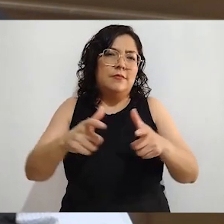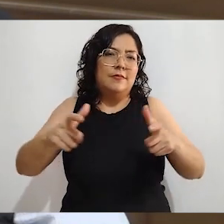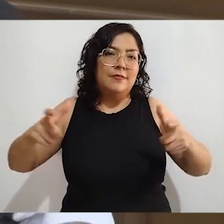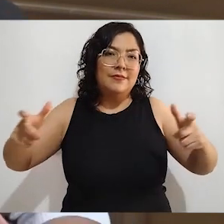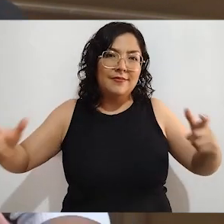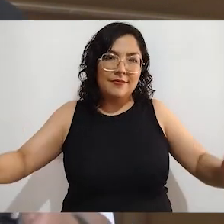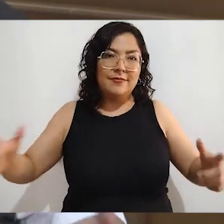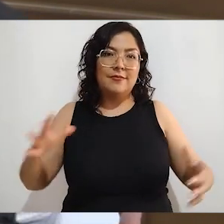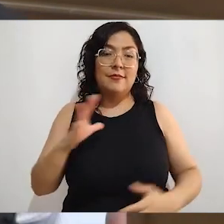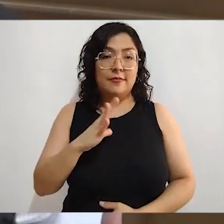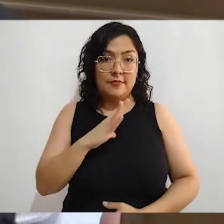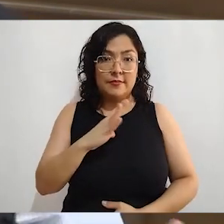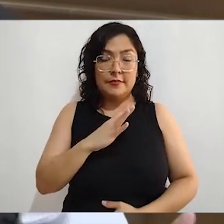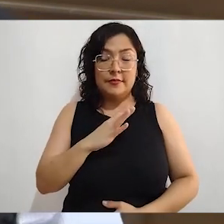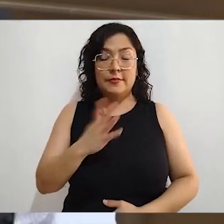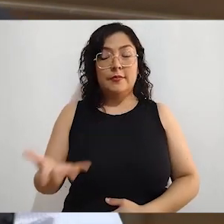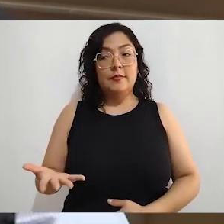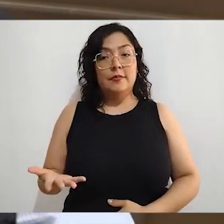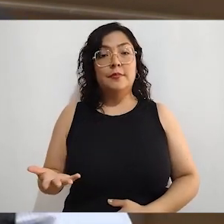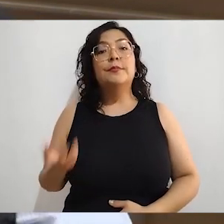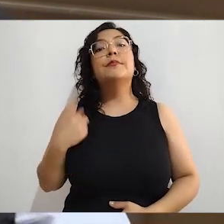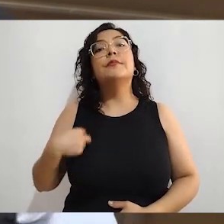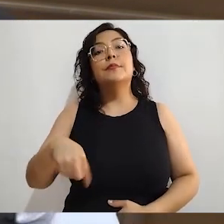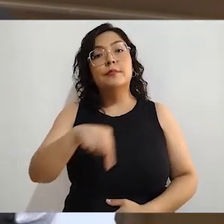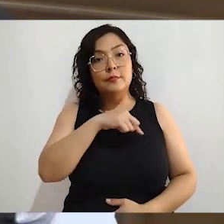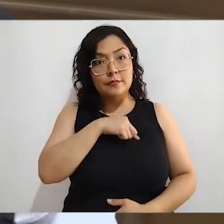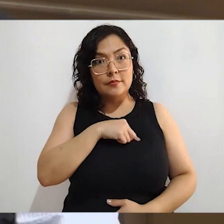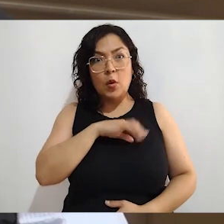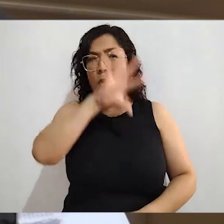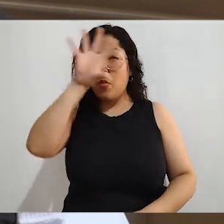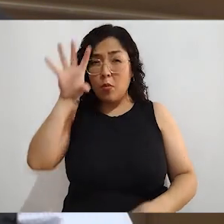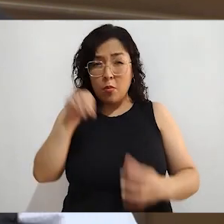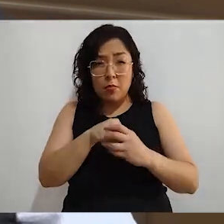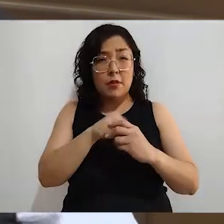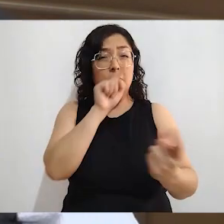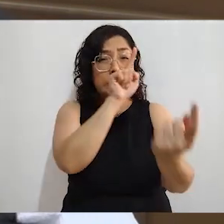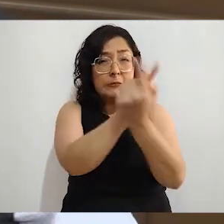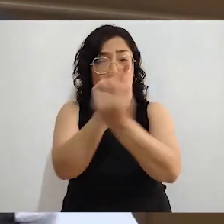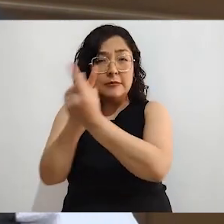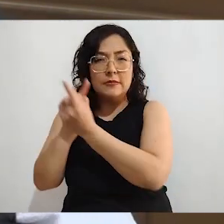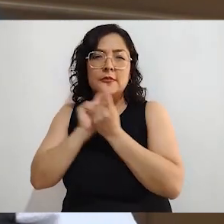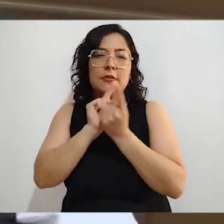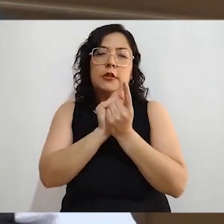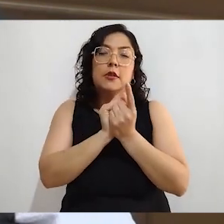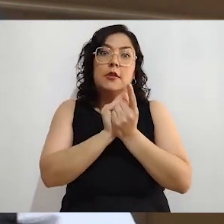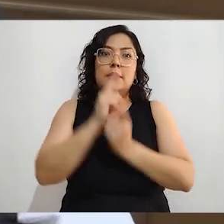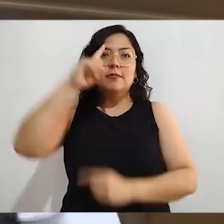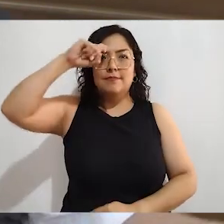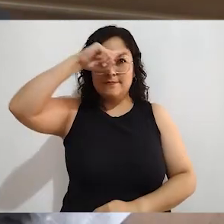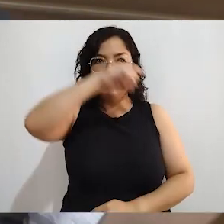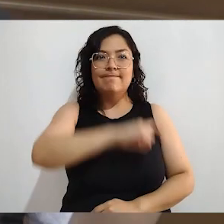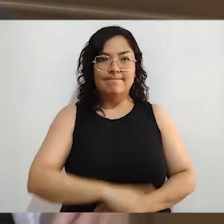limitantes que tenemos las instituciones para llegar a todas las personas. En ese orden de ideas es importante